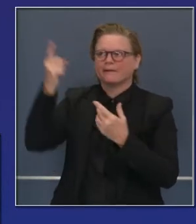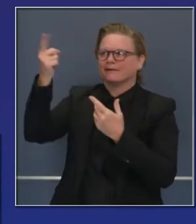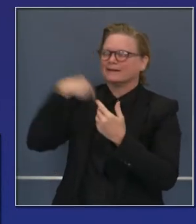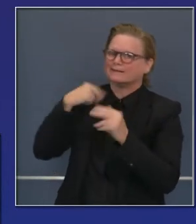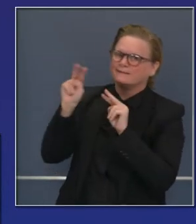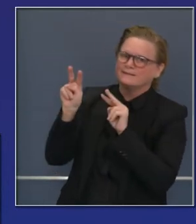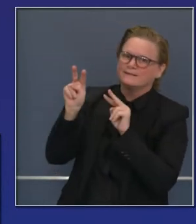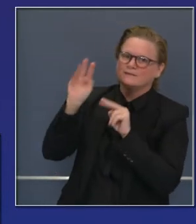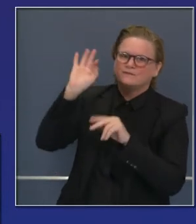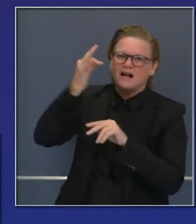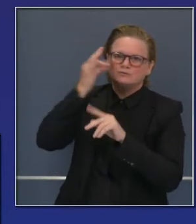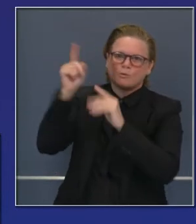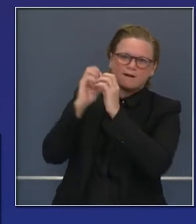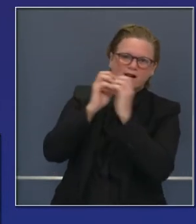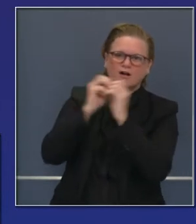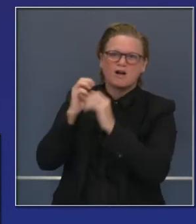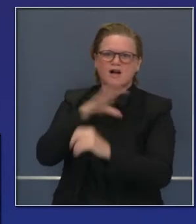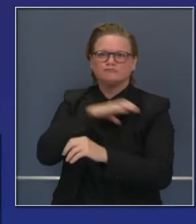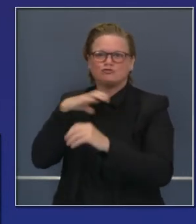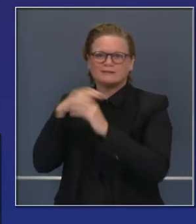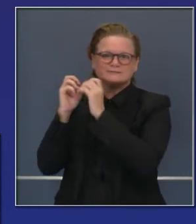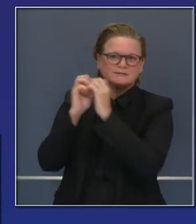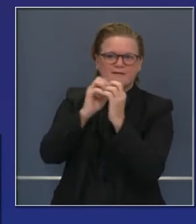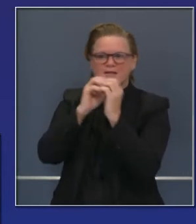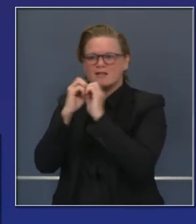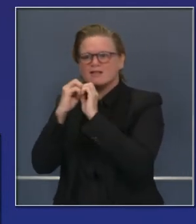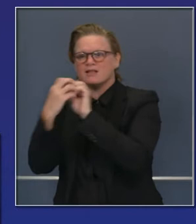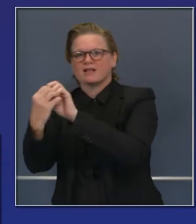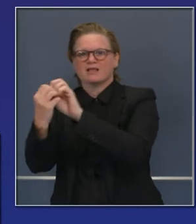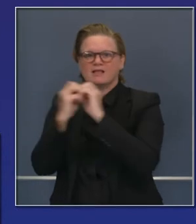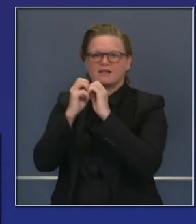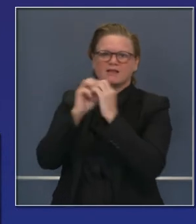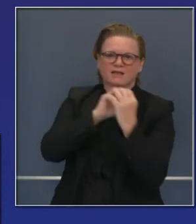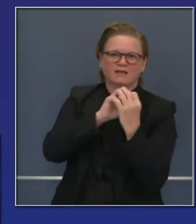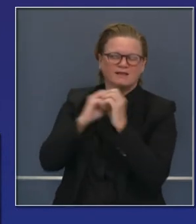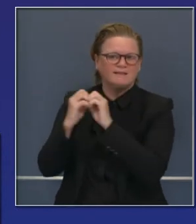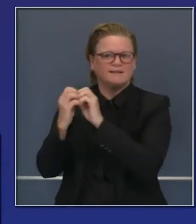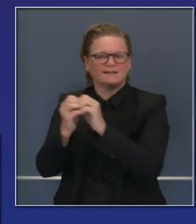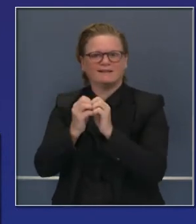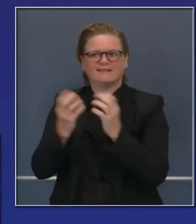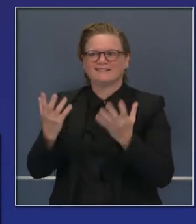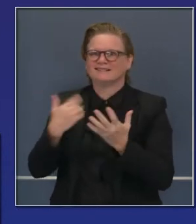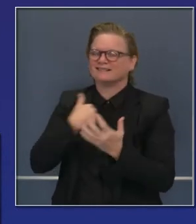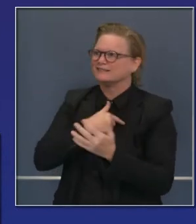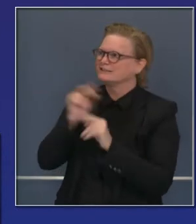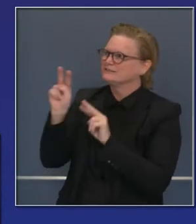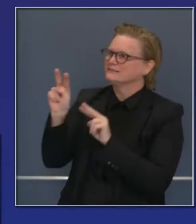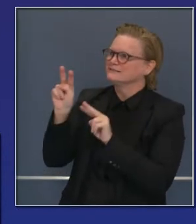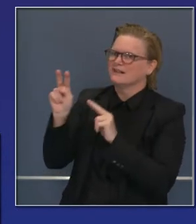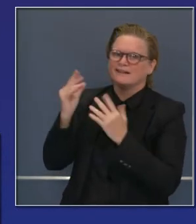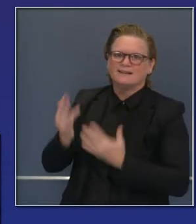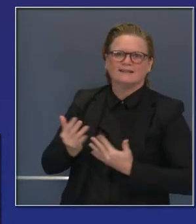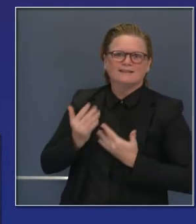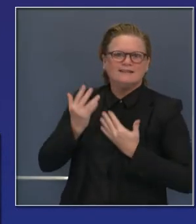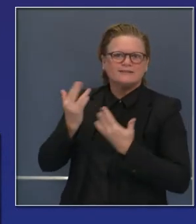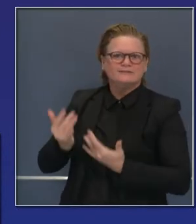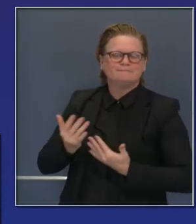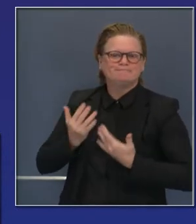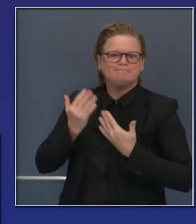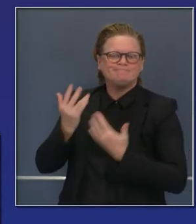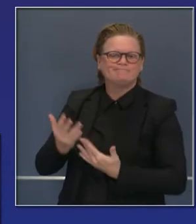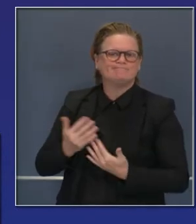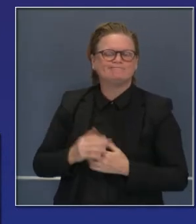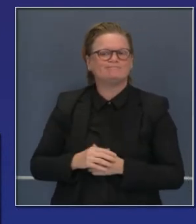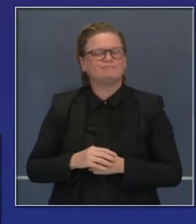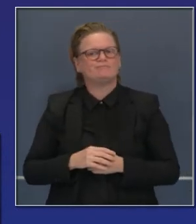trascendente. Tenemos que hacerlo, aunque somos un estado rico en dinero y recursos, y